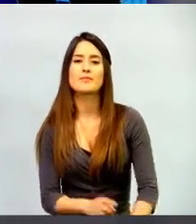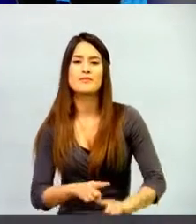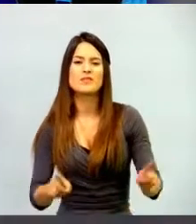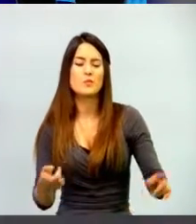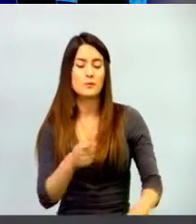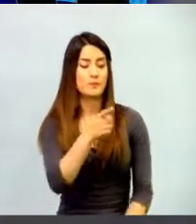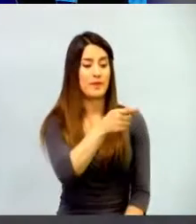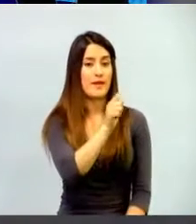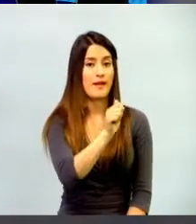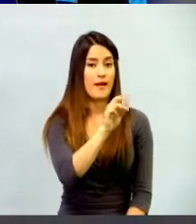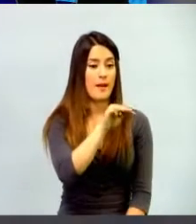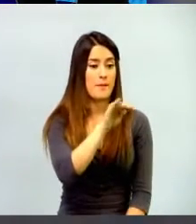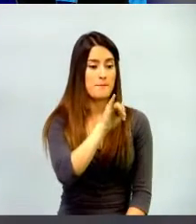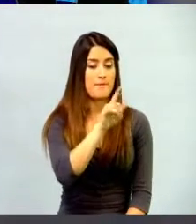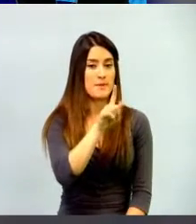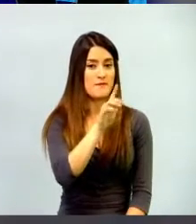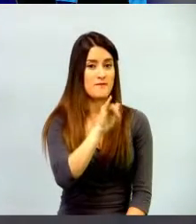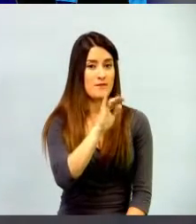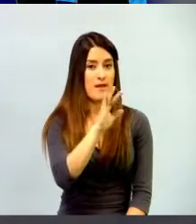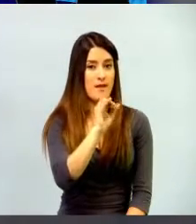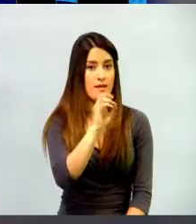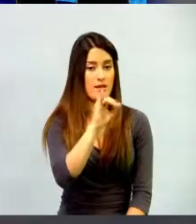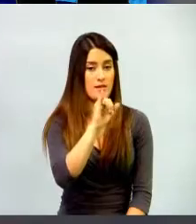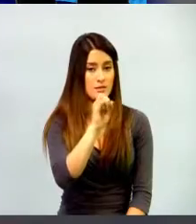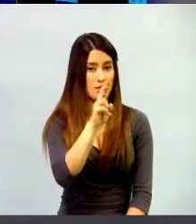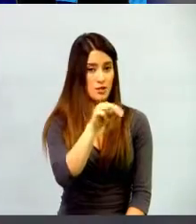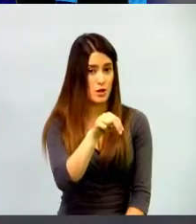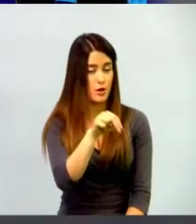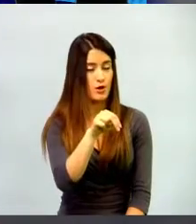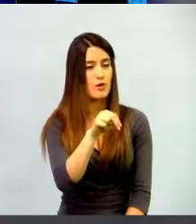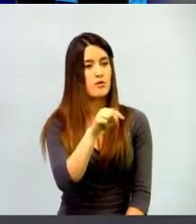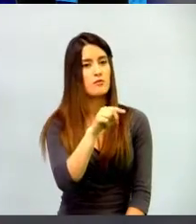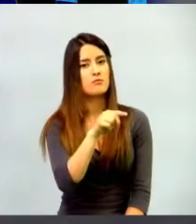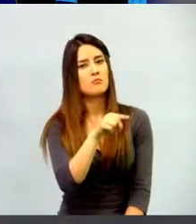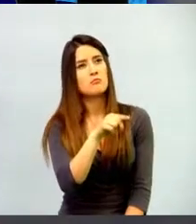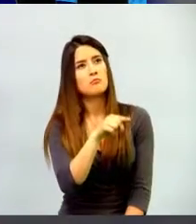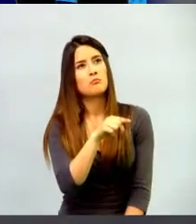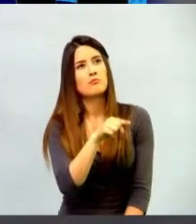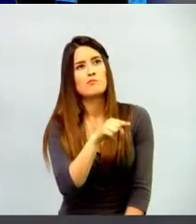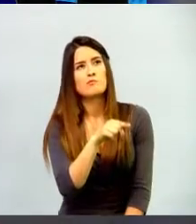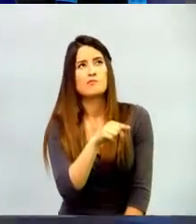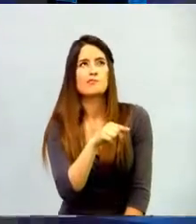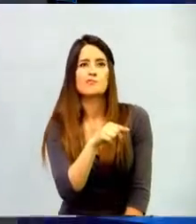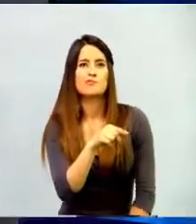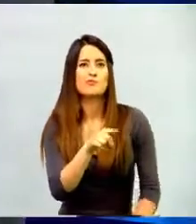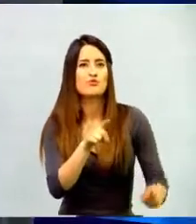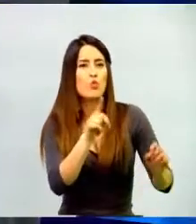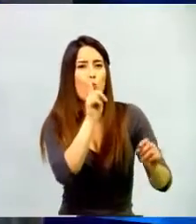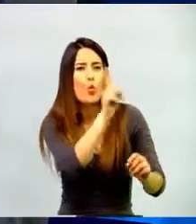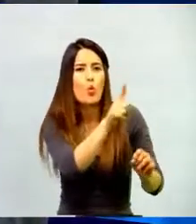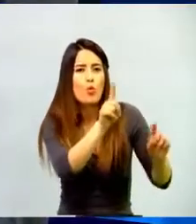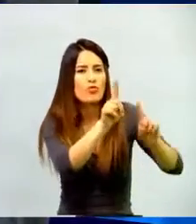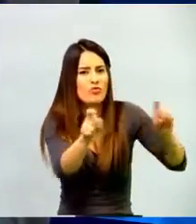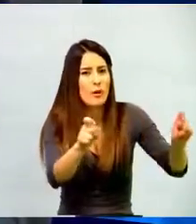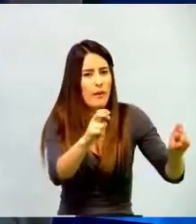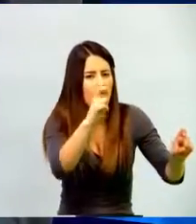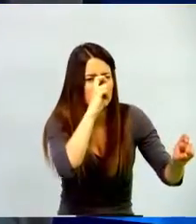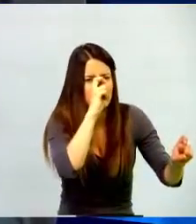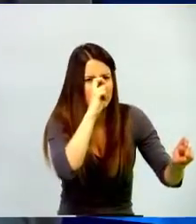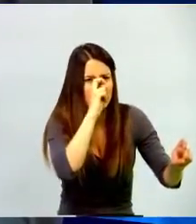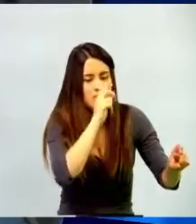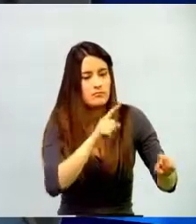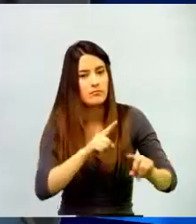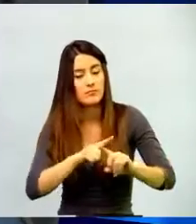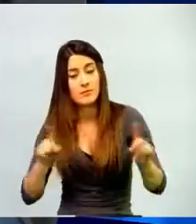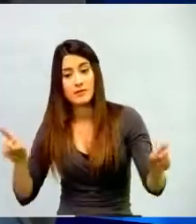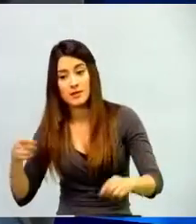gamificación puede irse a un contenido muy específico, el aprendizaje basado en juegos